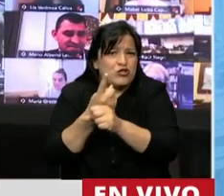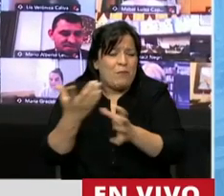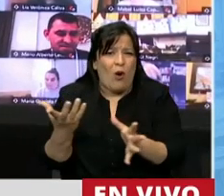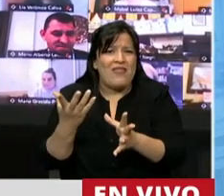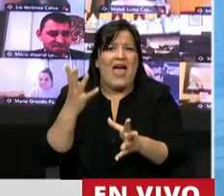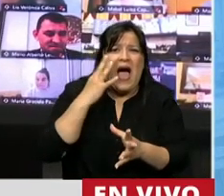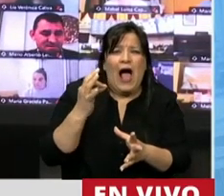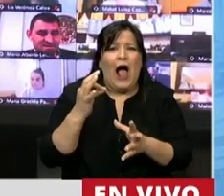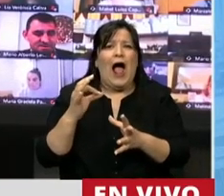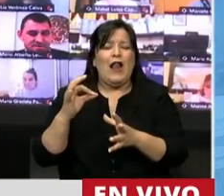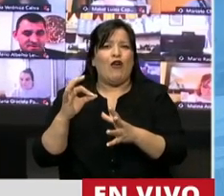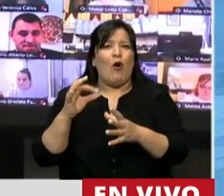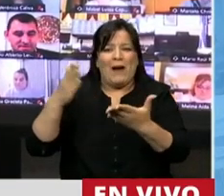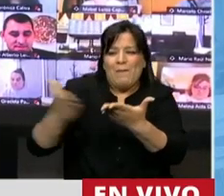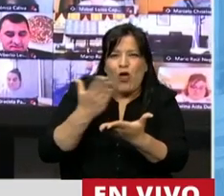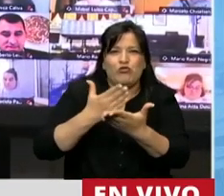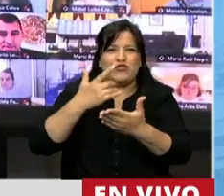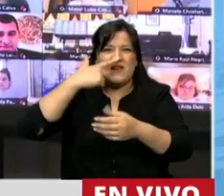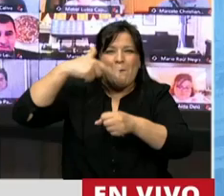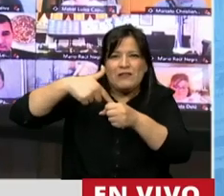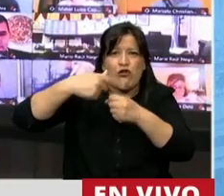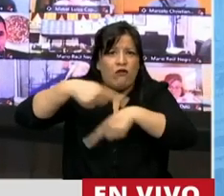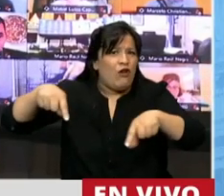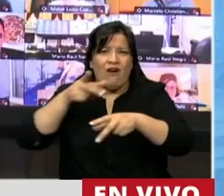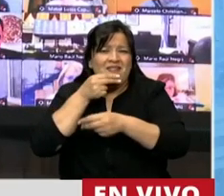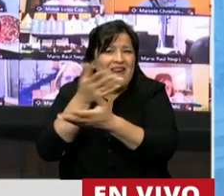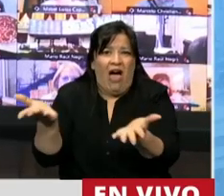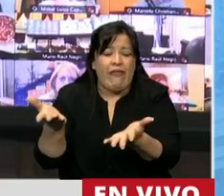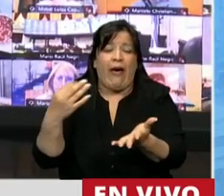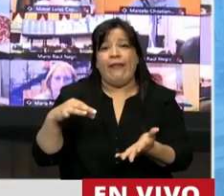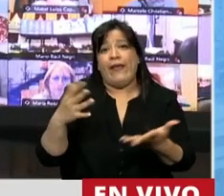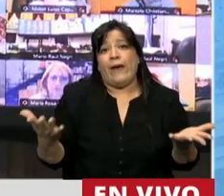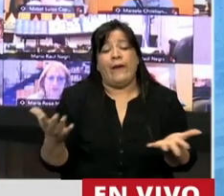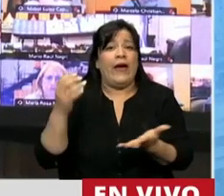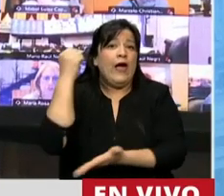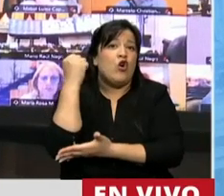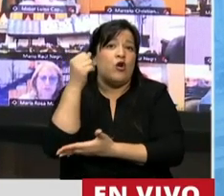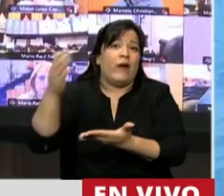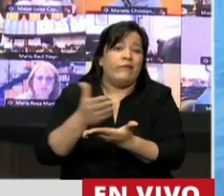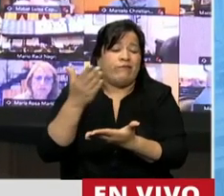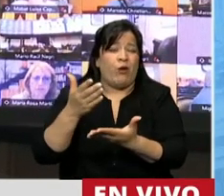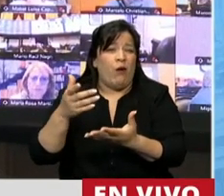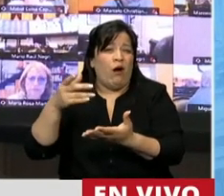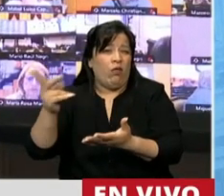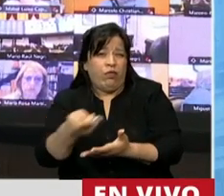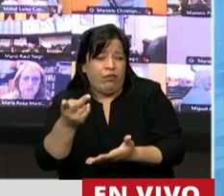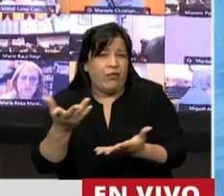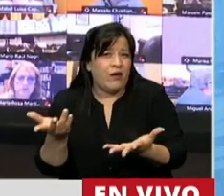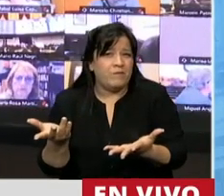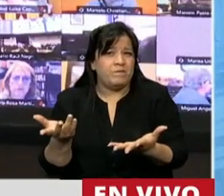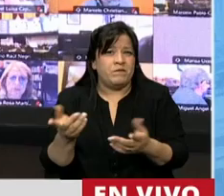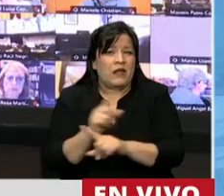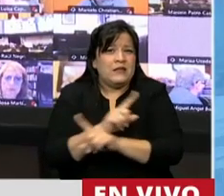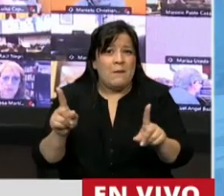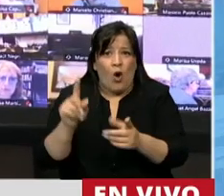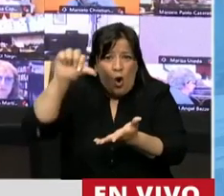en la cadena de valor y nos tenemos que conformar con una economía aprimarizada en donde ni